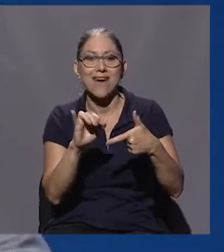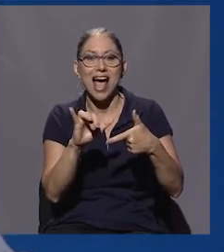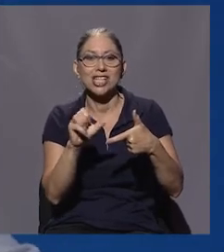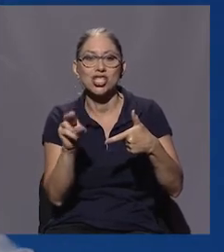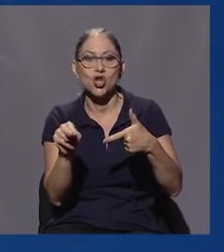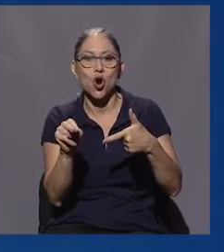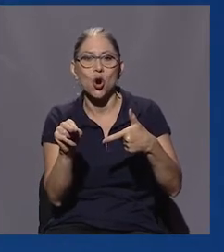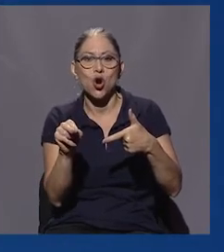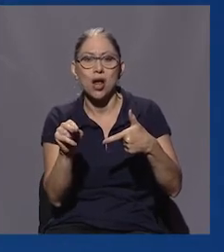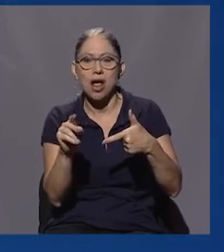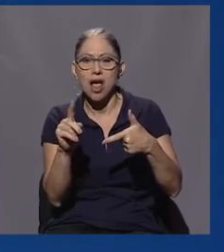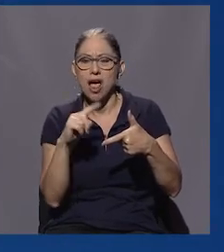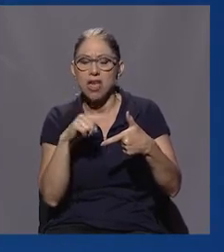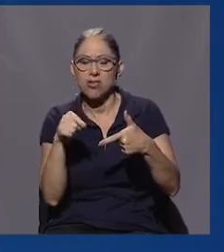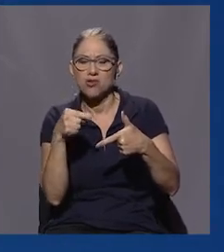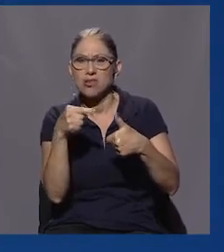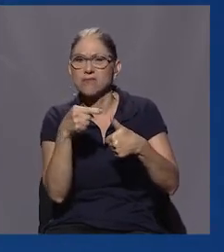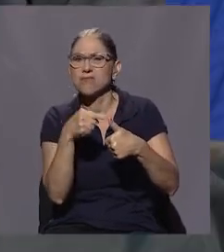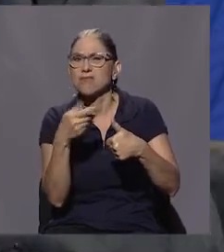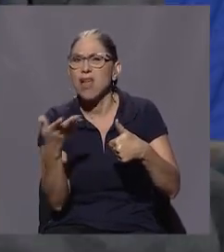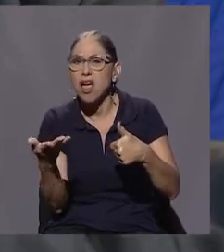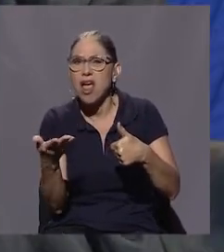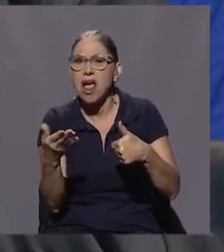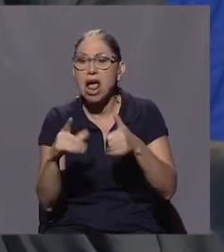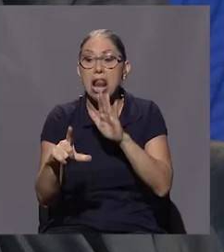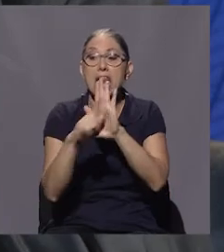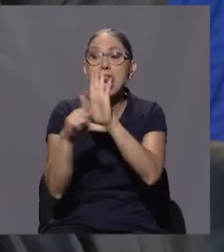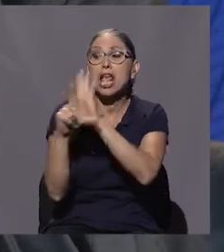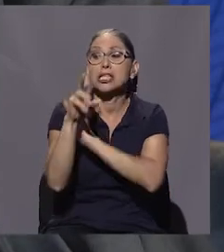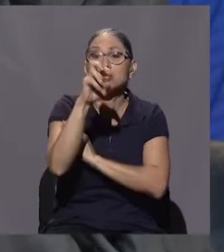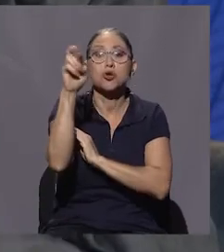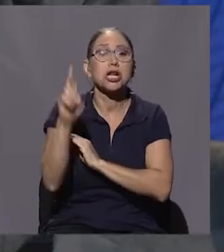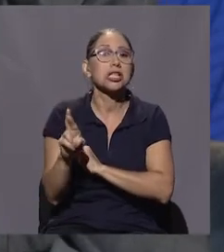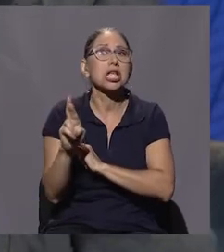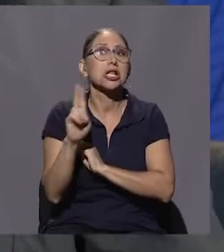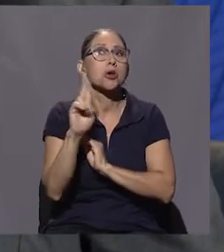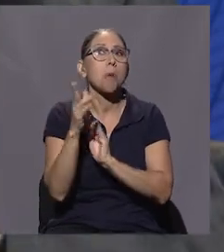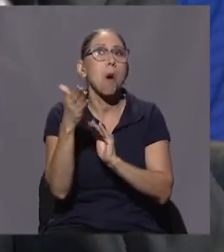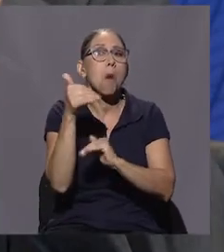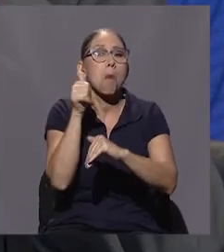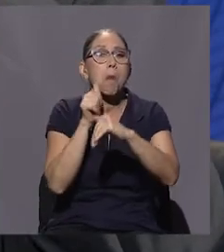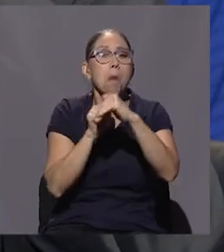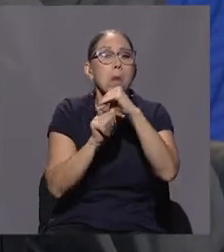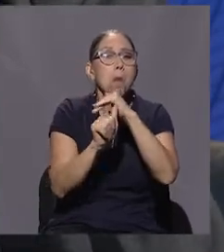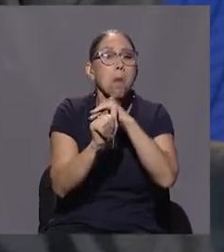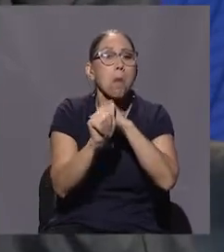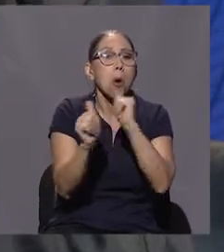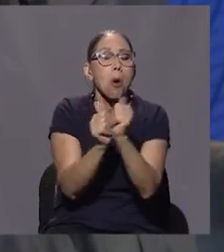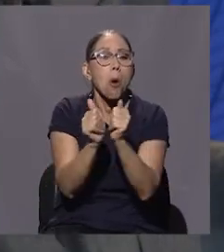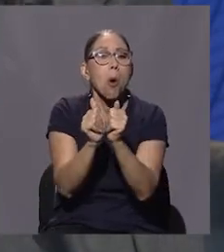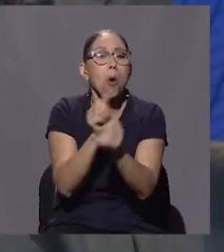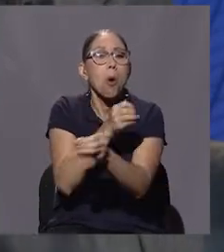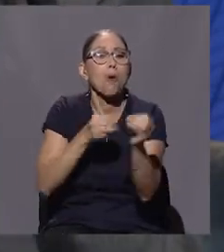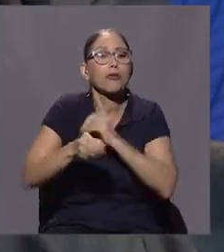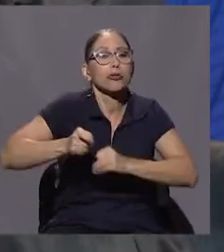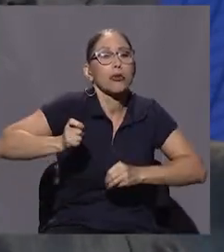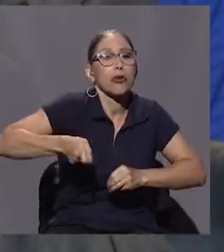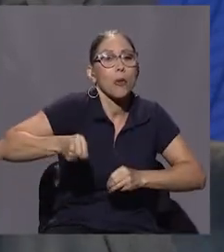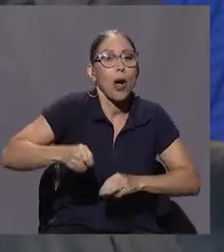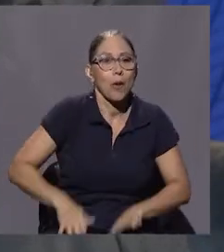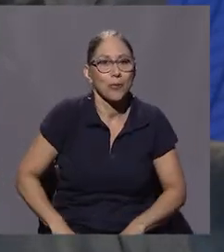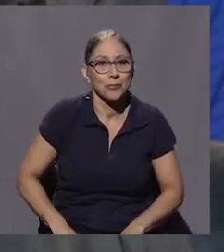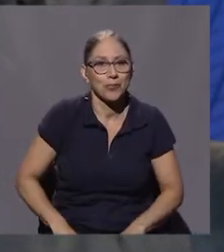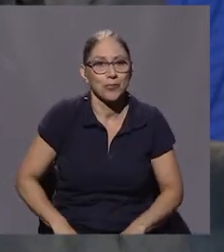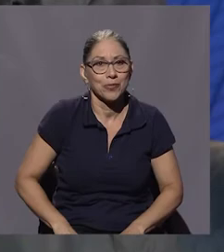hacen? Eludir las leyes costarricenses a través de bufetes. Y los papeles de Panamá se refieren a un caso de un